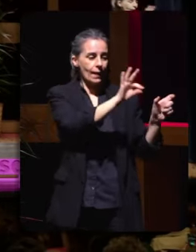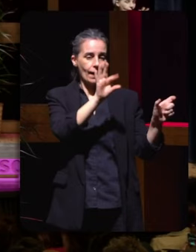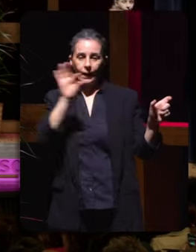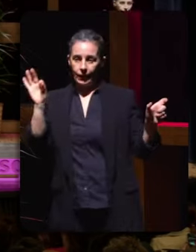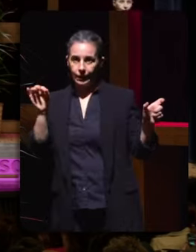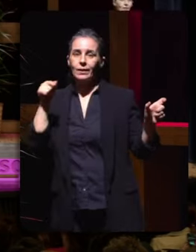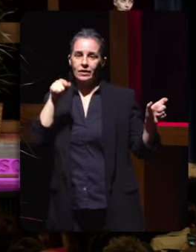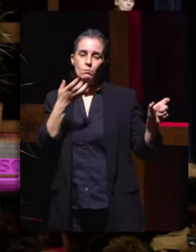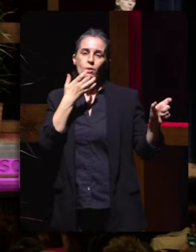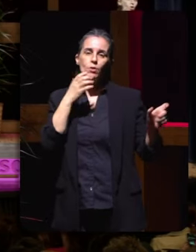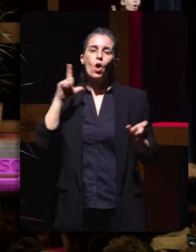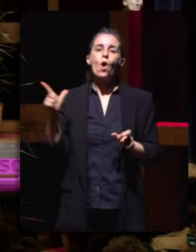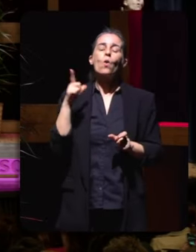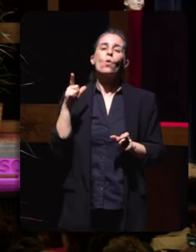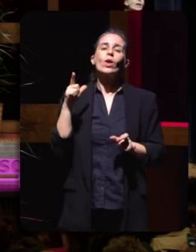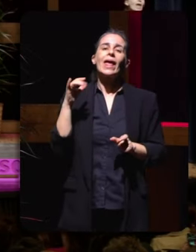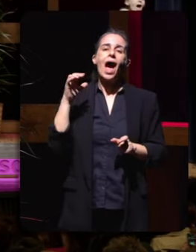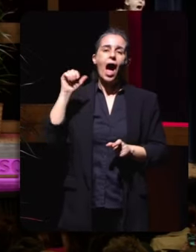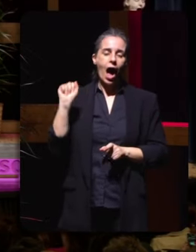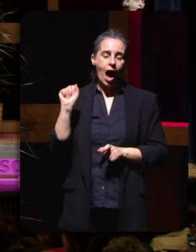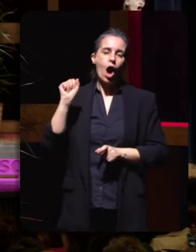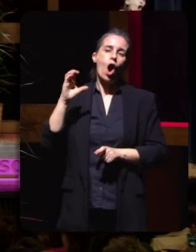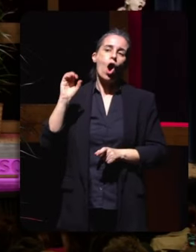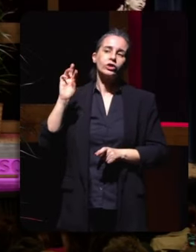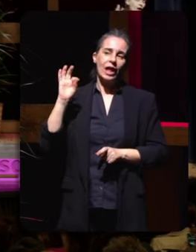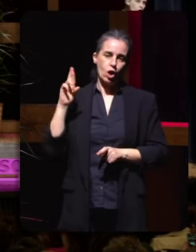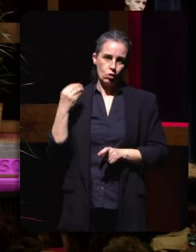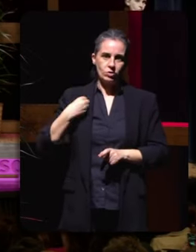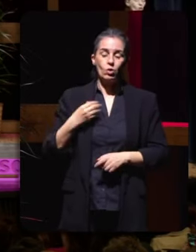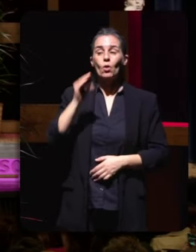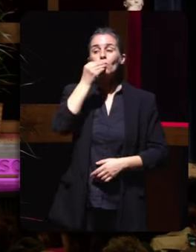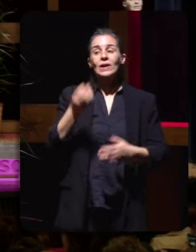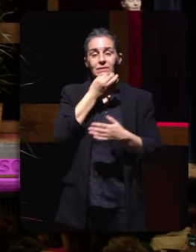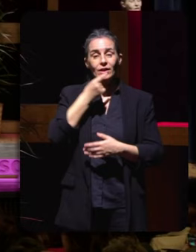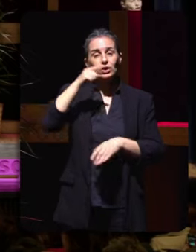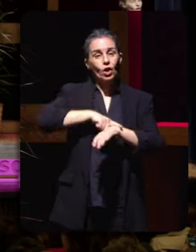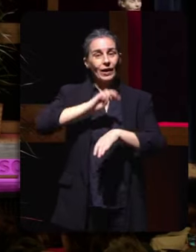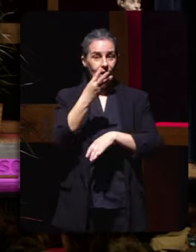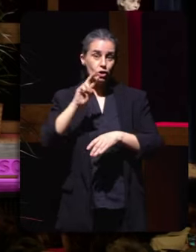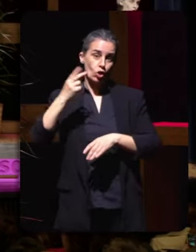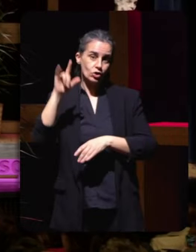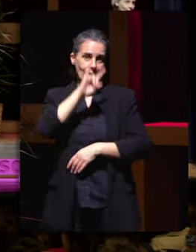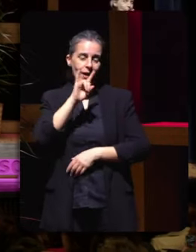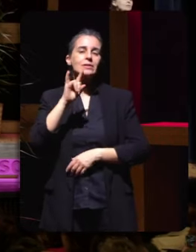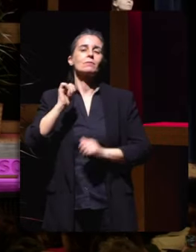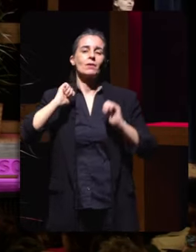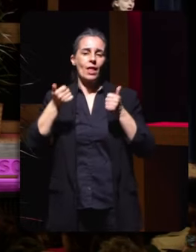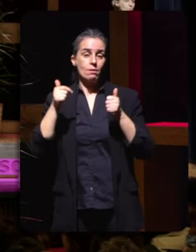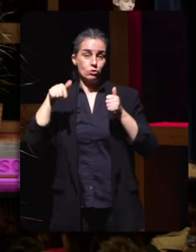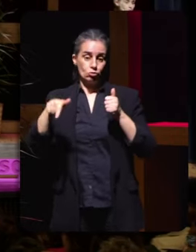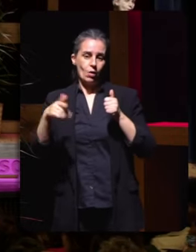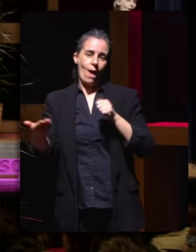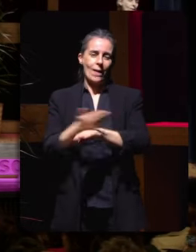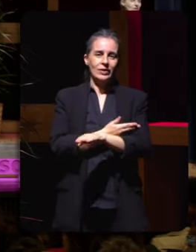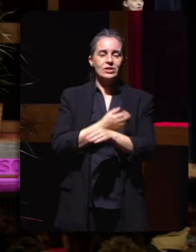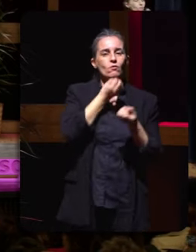Gijón, contaban así, actualidade un destes días. Buenas tardes, son las tres, las dos en Canarias, aquí estamos, a punto de empezar, pero antes unos minutos